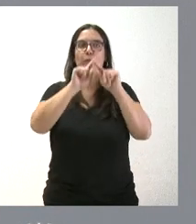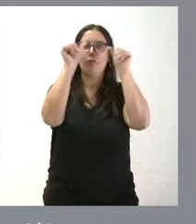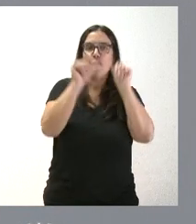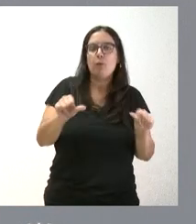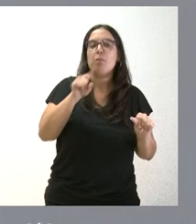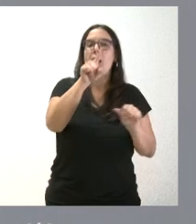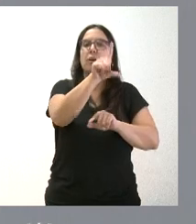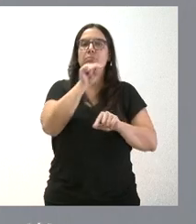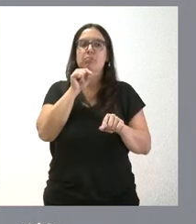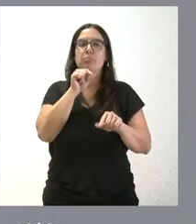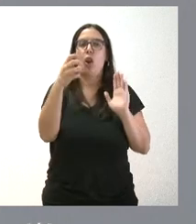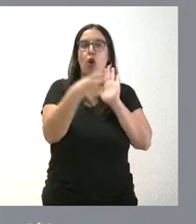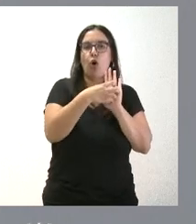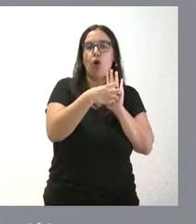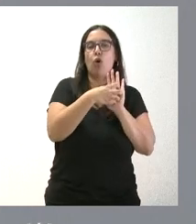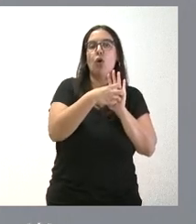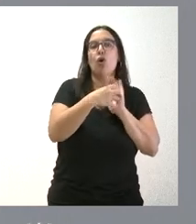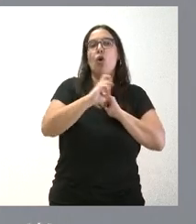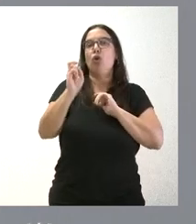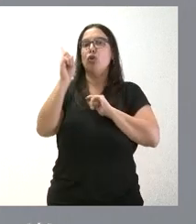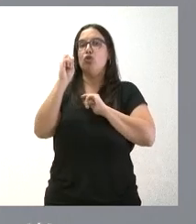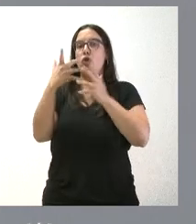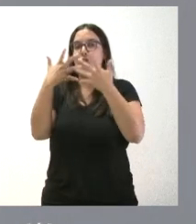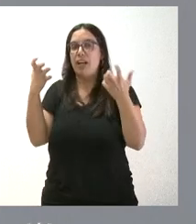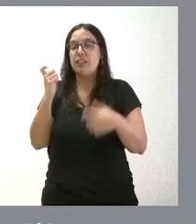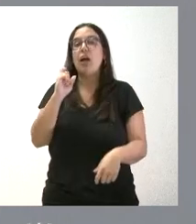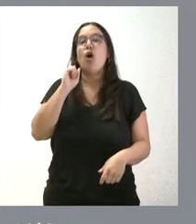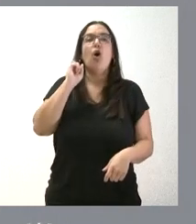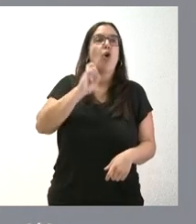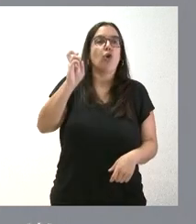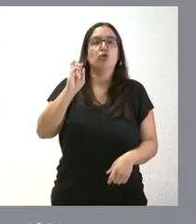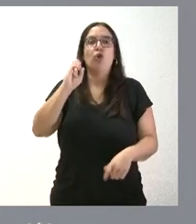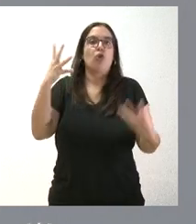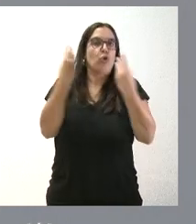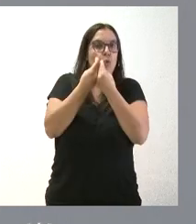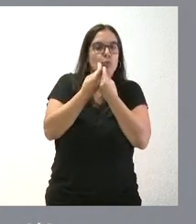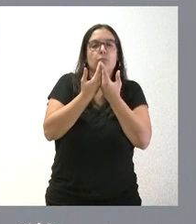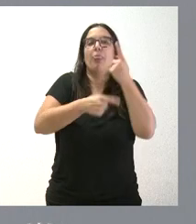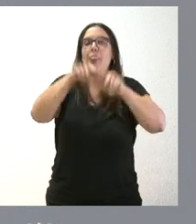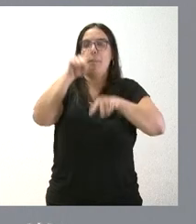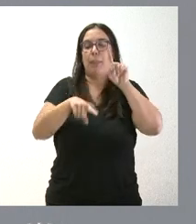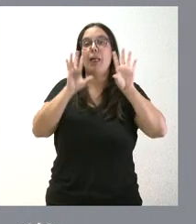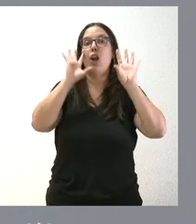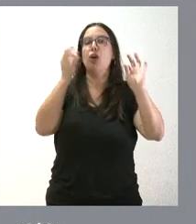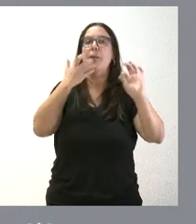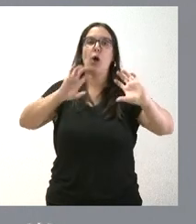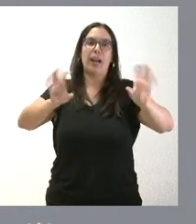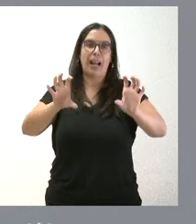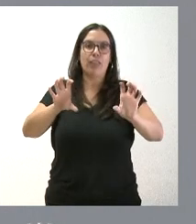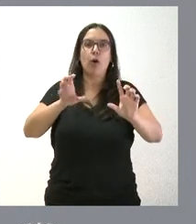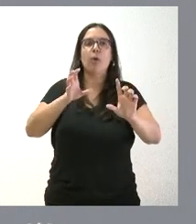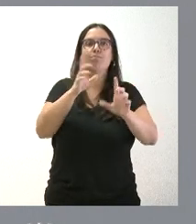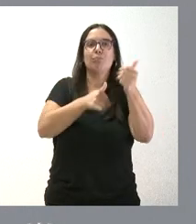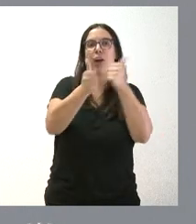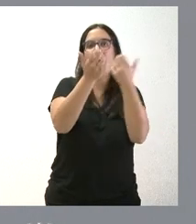el logo, se utilizará el lema o se utilizará la marca en su conjunto. Lógicamente, en la radio lo que es prioritario es el